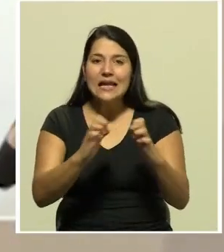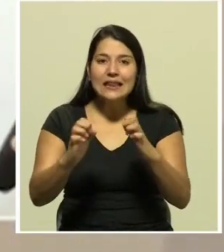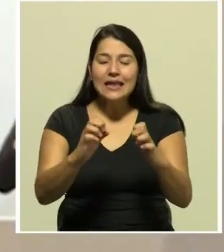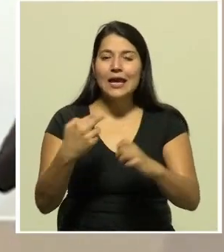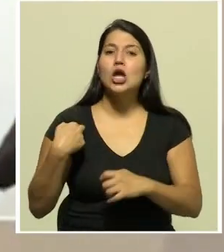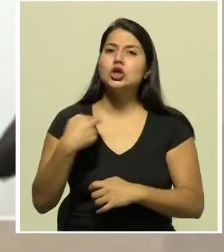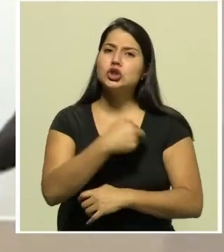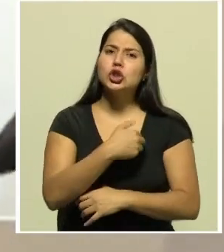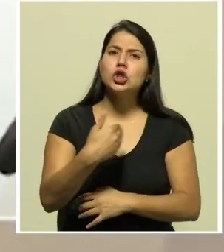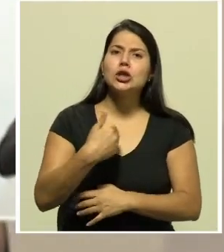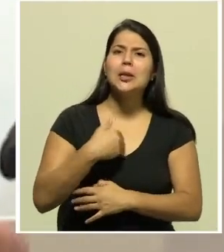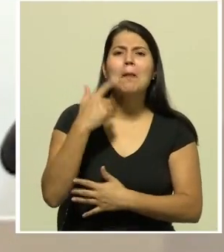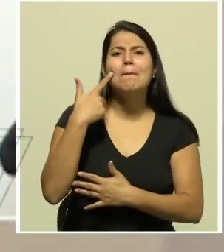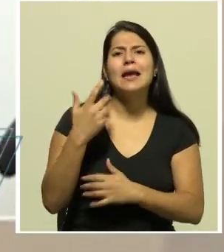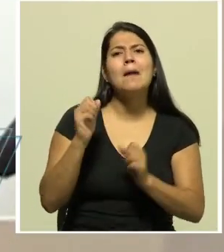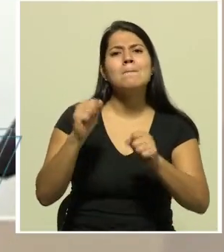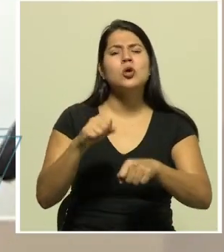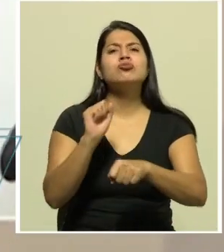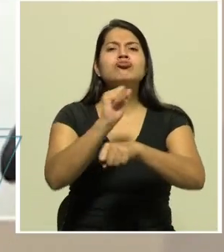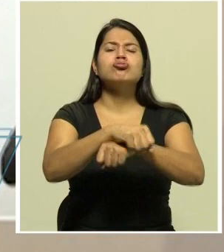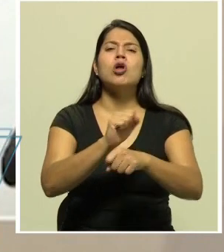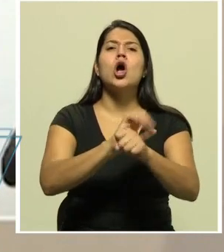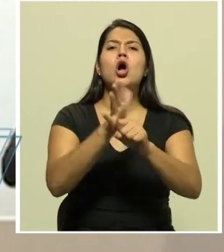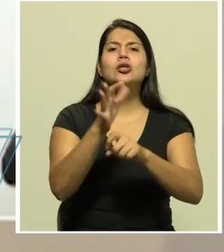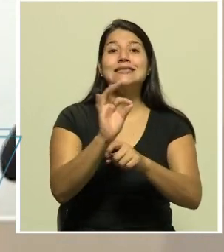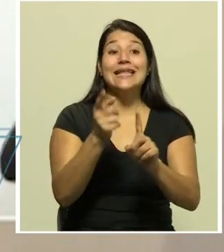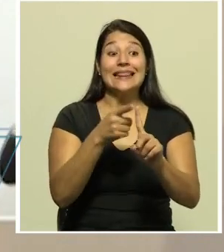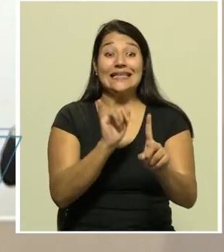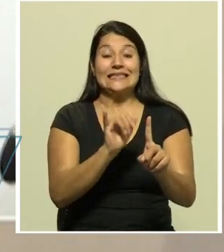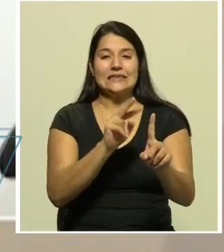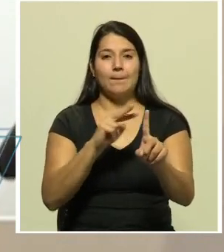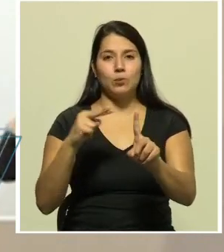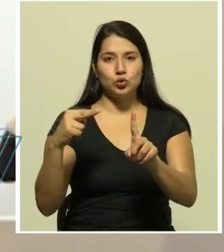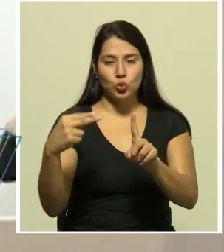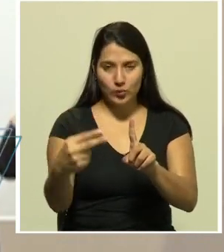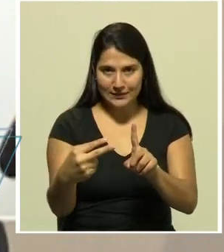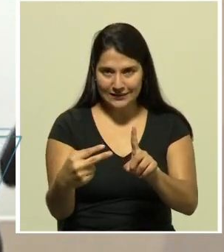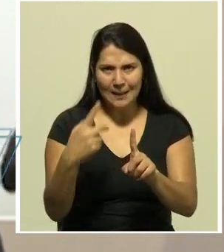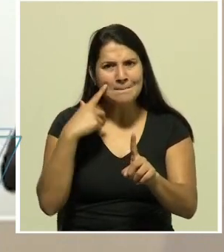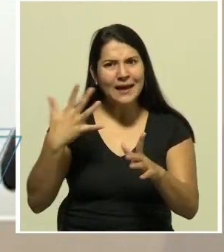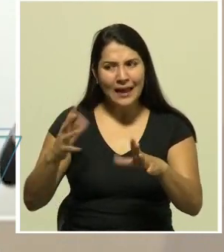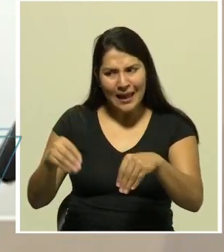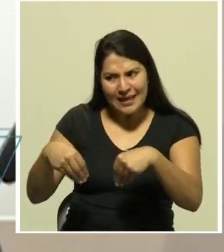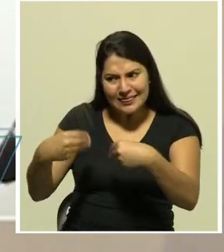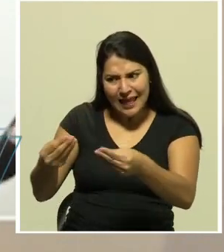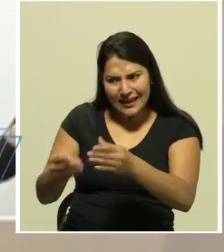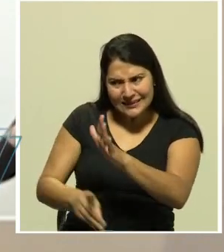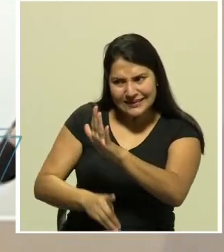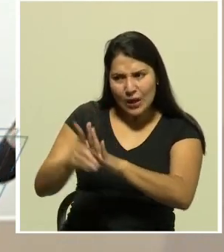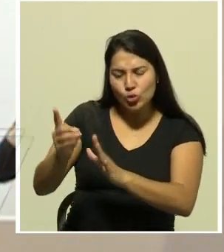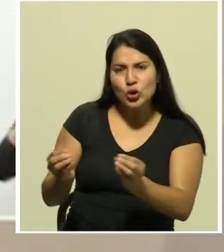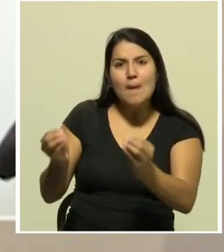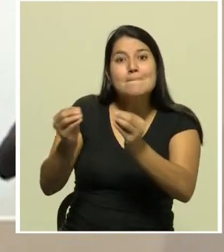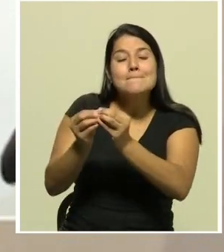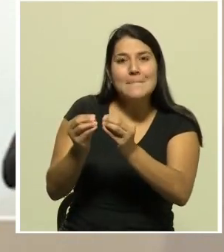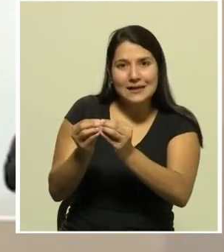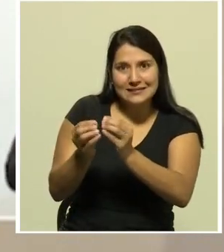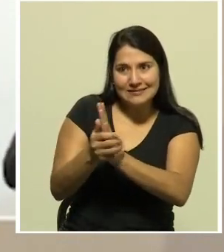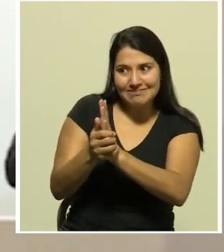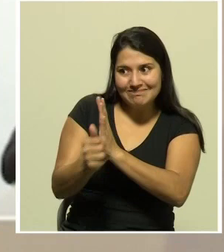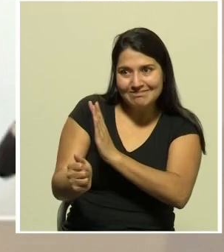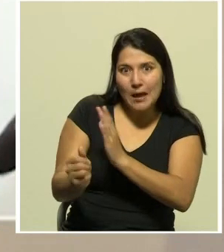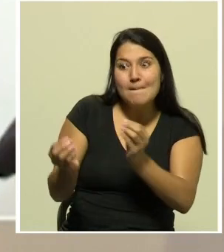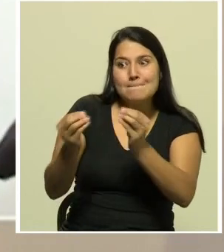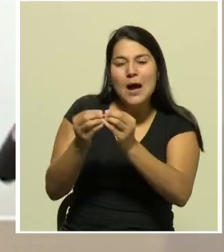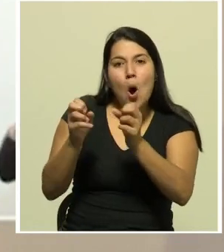para combatir el COVID en este contexto de cara a generar mayor capacidad de empleabilidad y generar